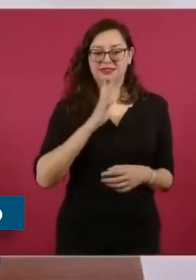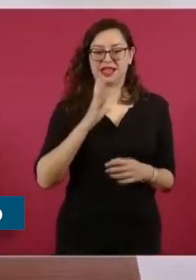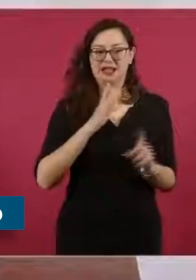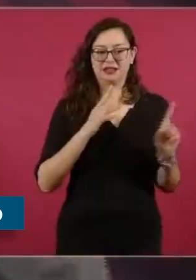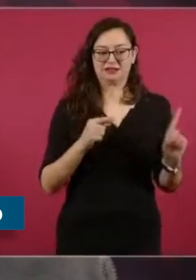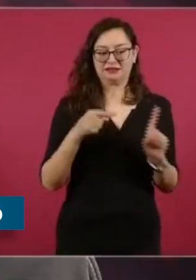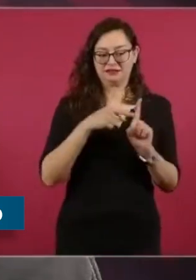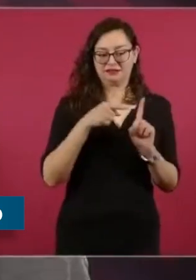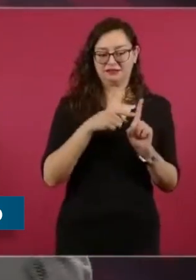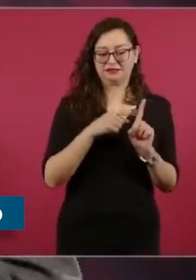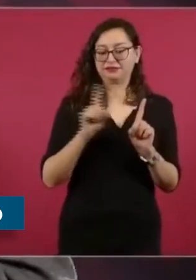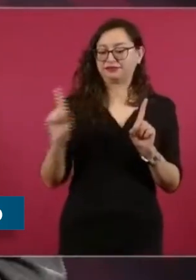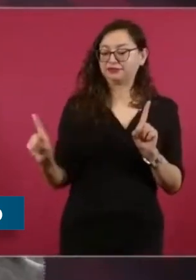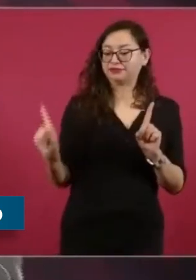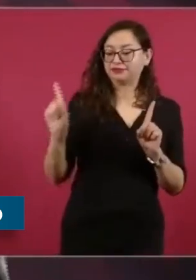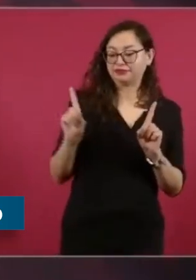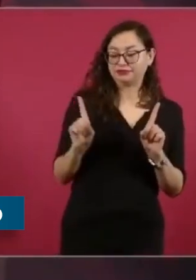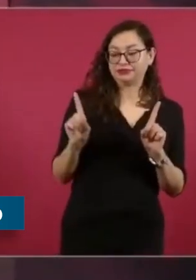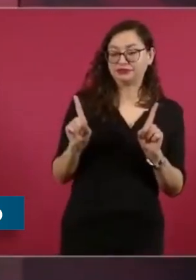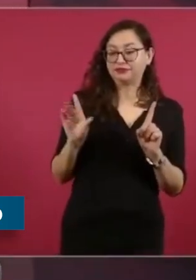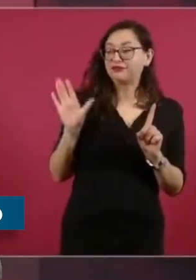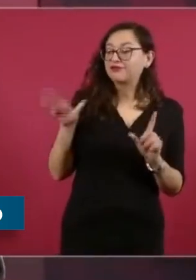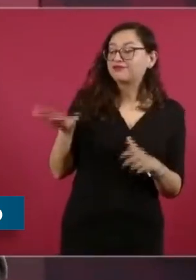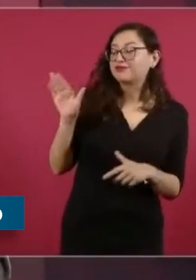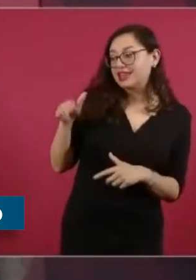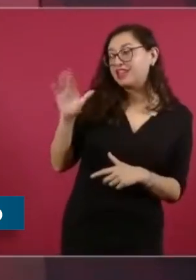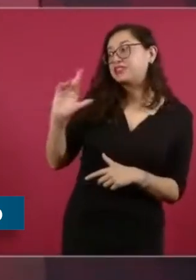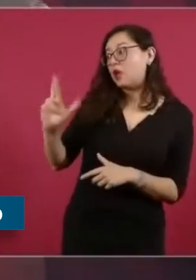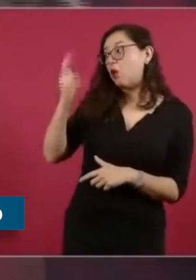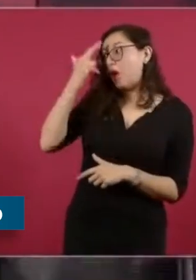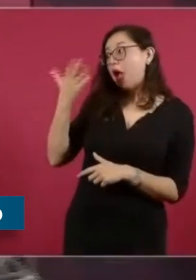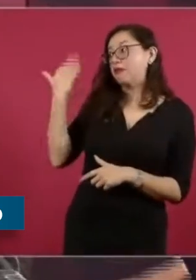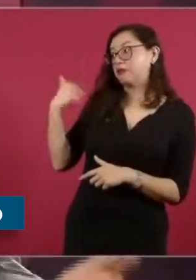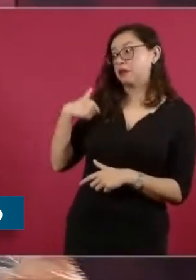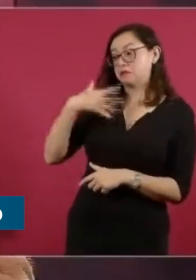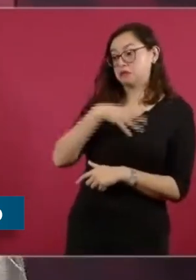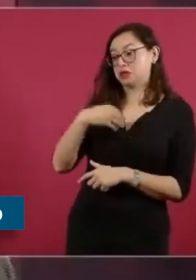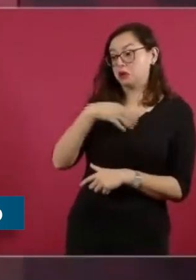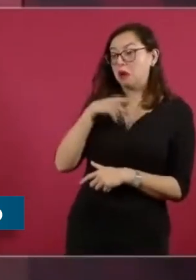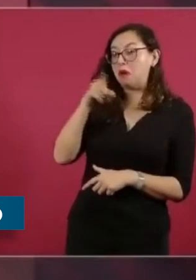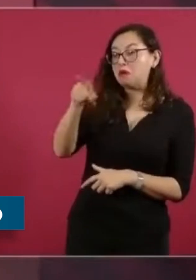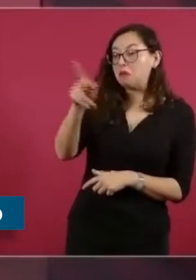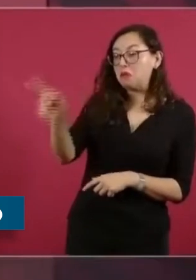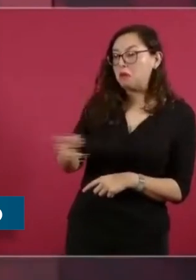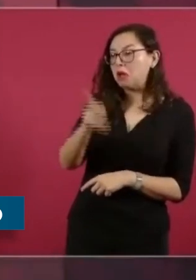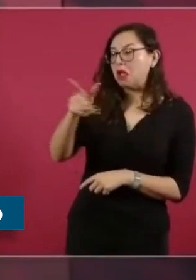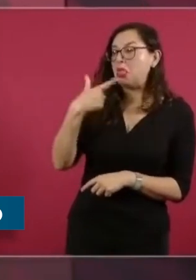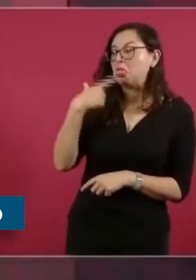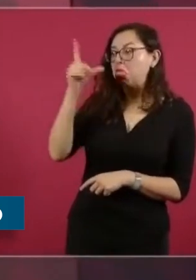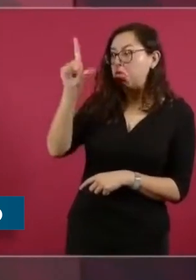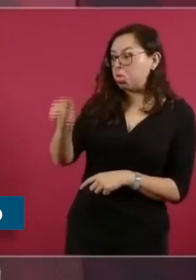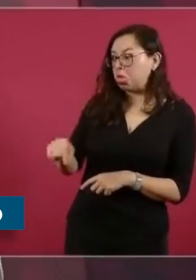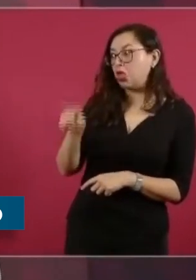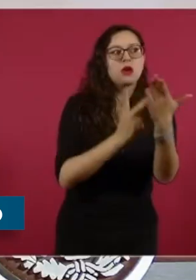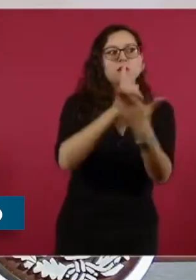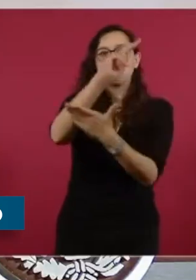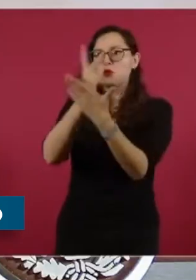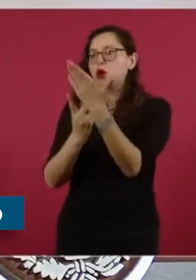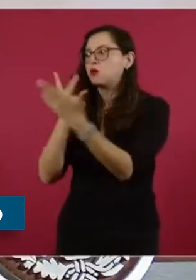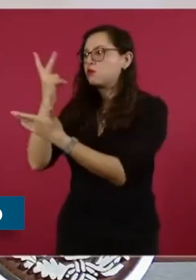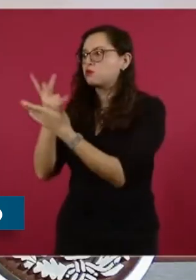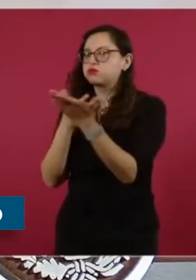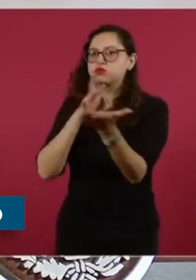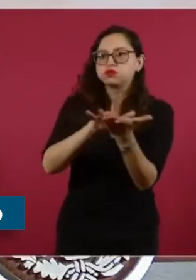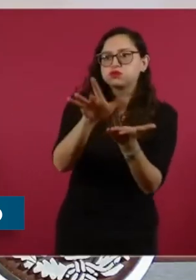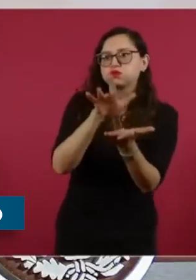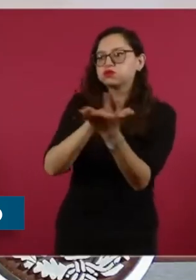seguimiento y coordinó los esfuerzos para combatir la delincuencia y proteger a los ciudadanos a través de acciones contundentes en materia de seguridad. En